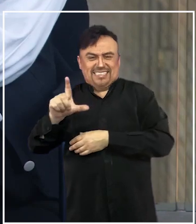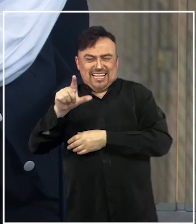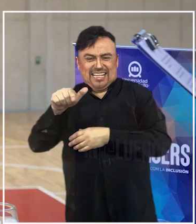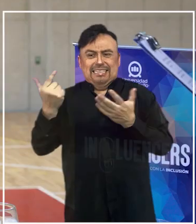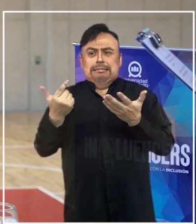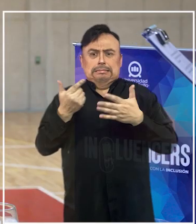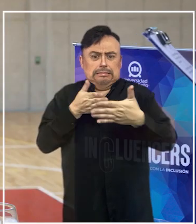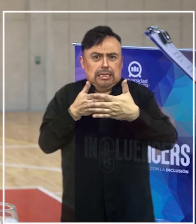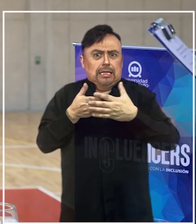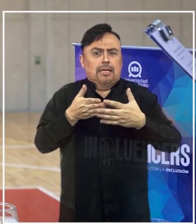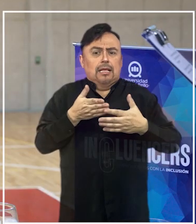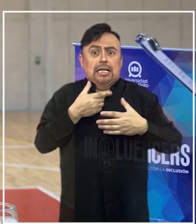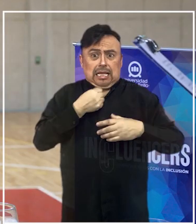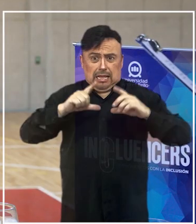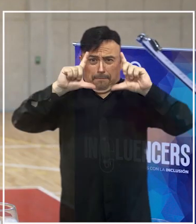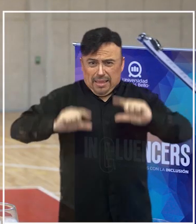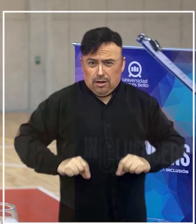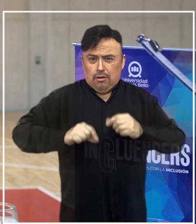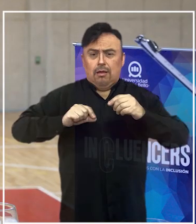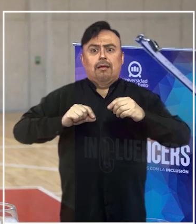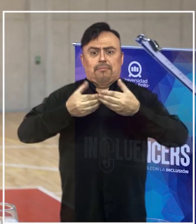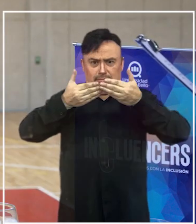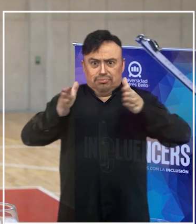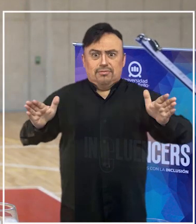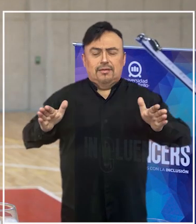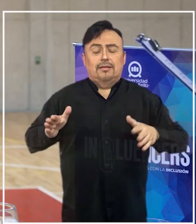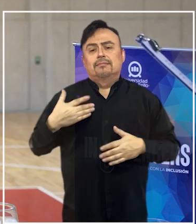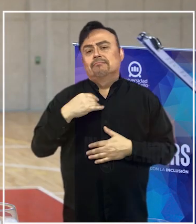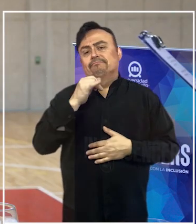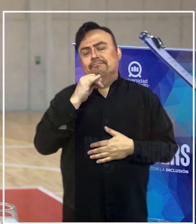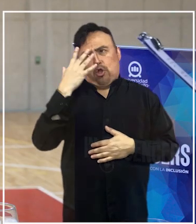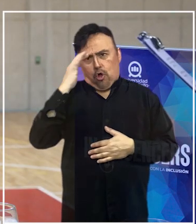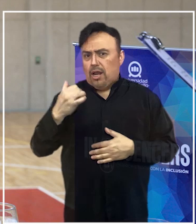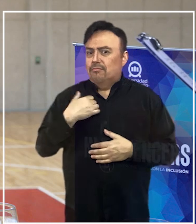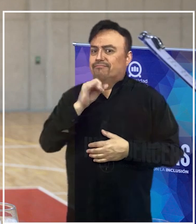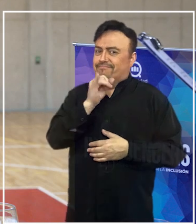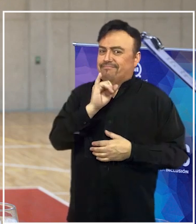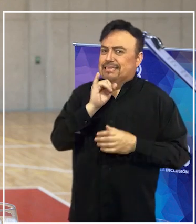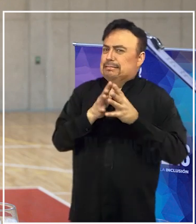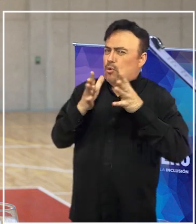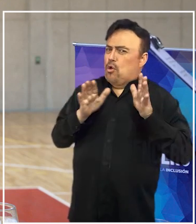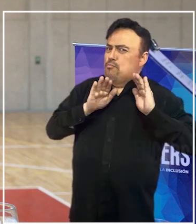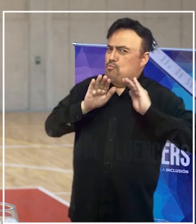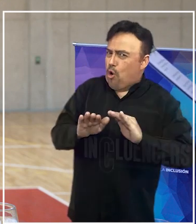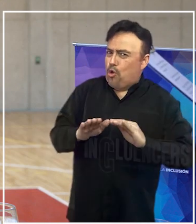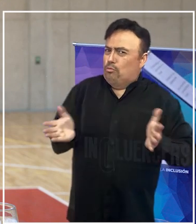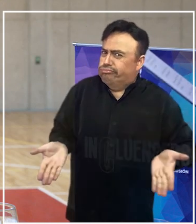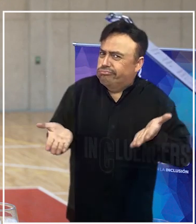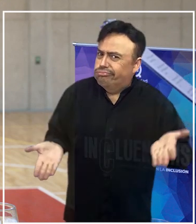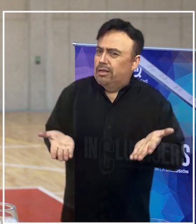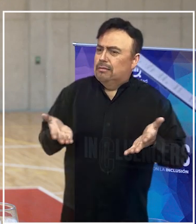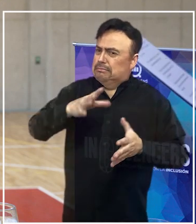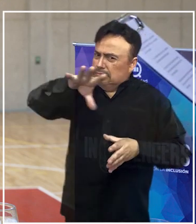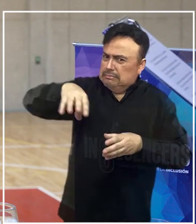con discapacidad? O sea, creo que aportan enormemente, creo que las integran, creo que las